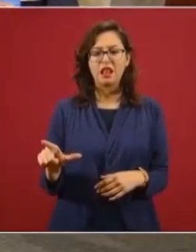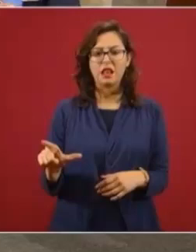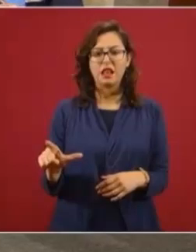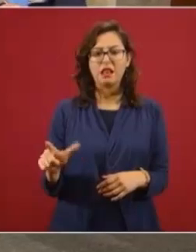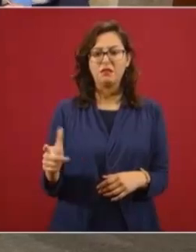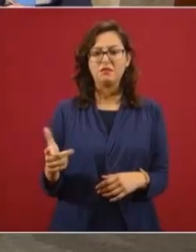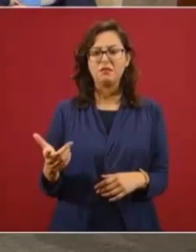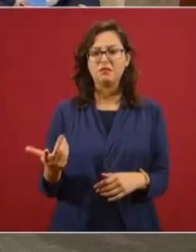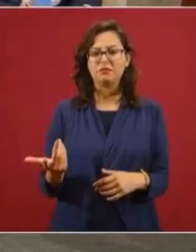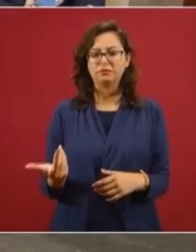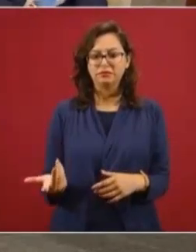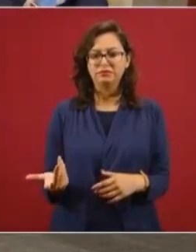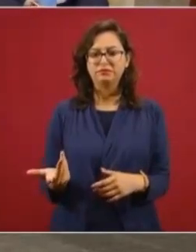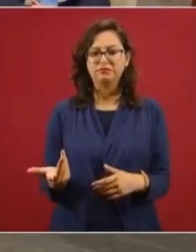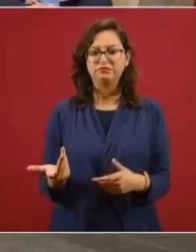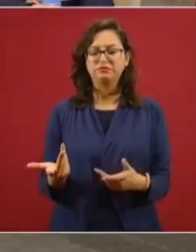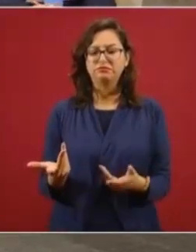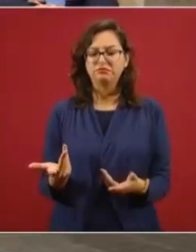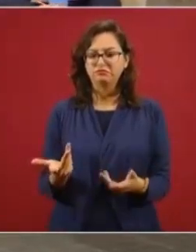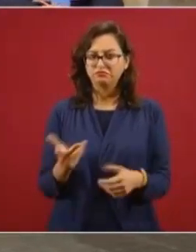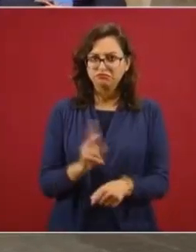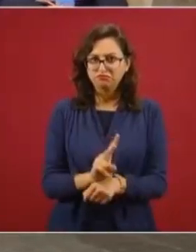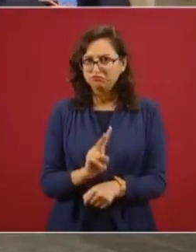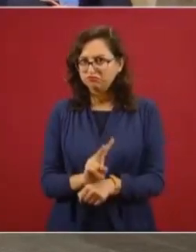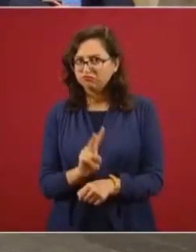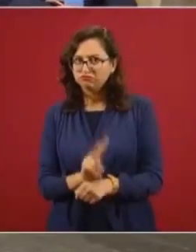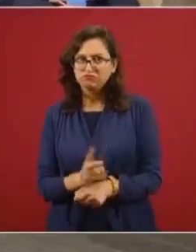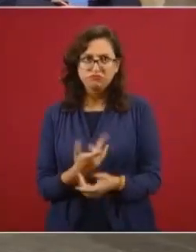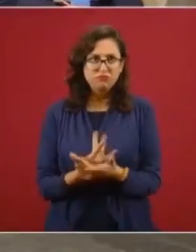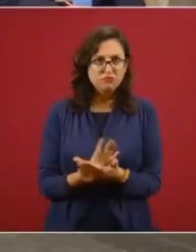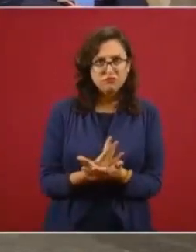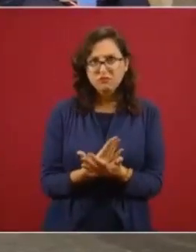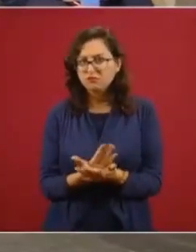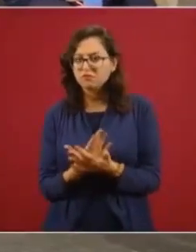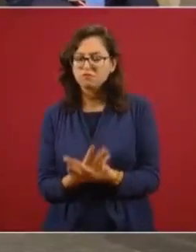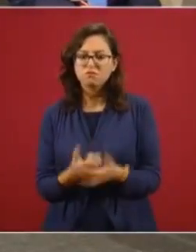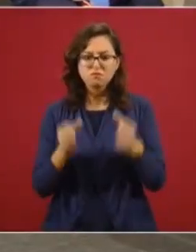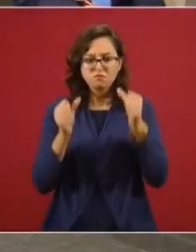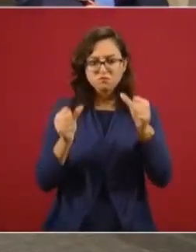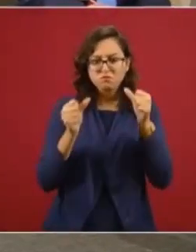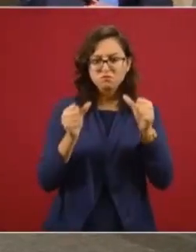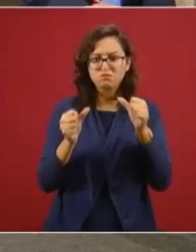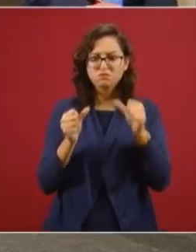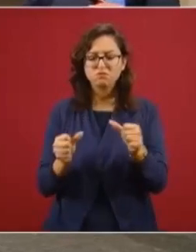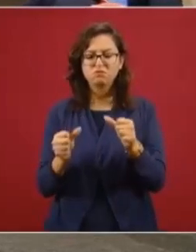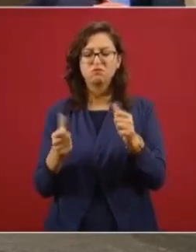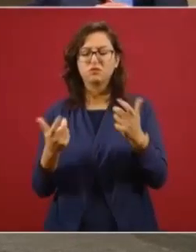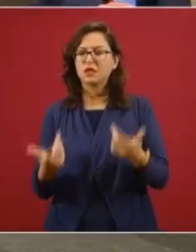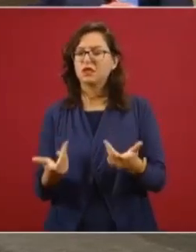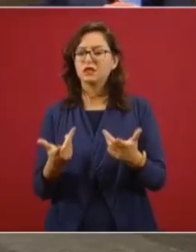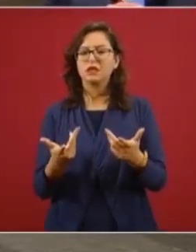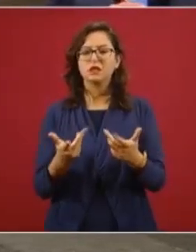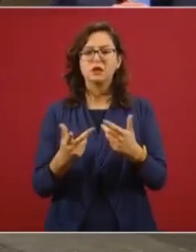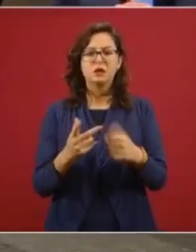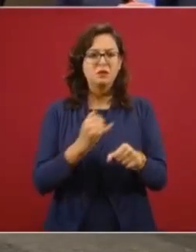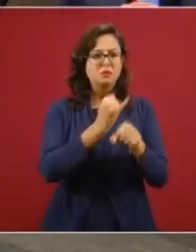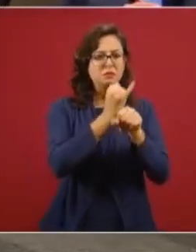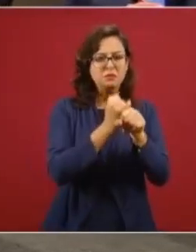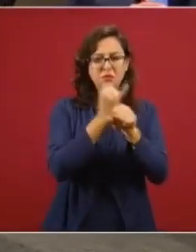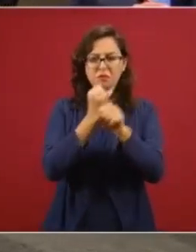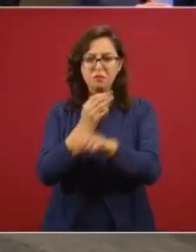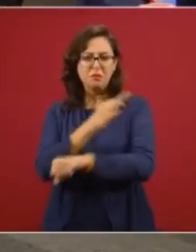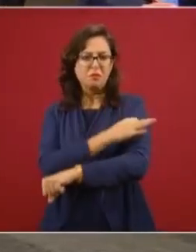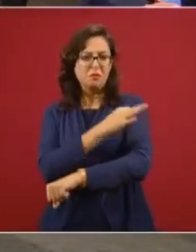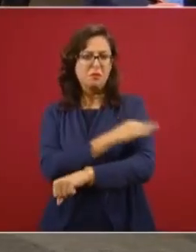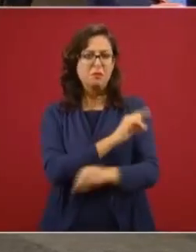pendiente del desarrollo de todas las investigaciones que se están haciendo